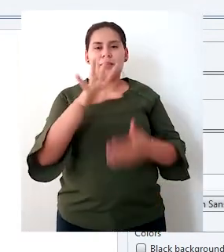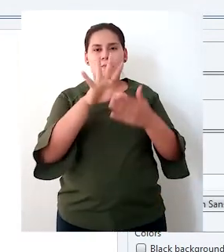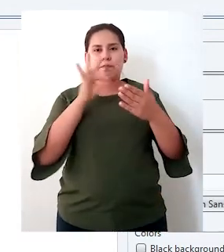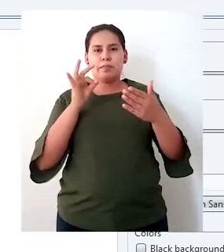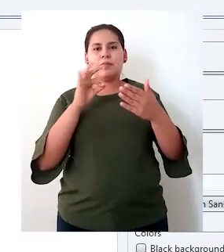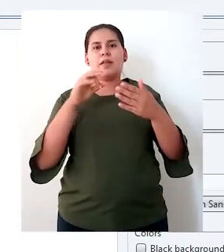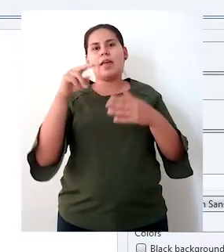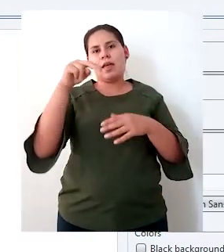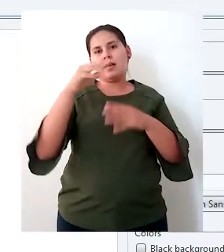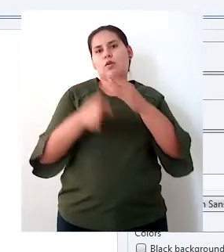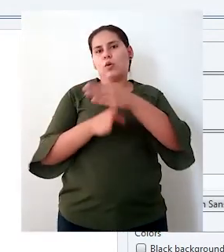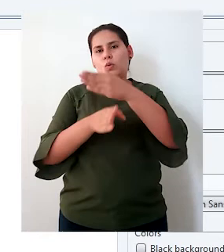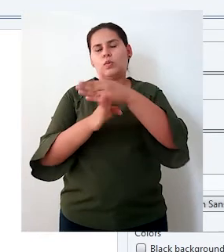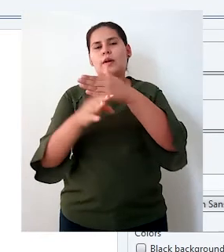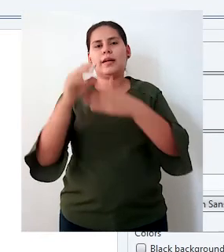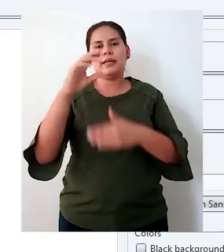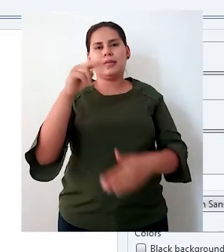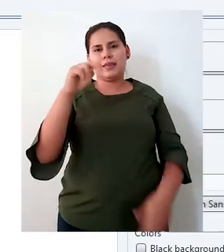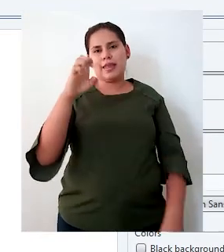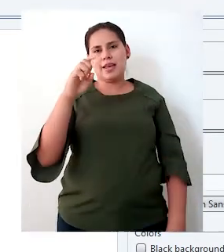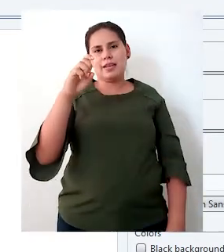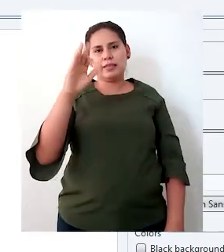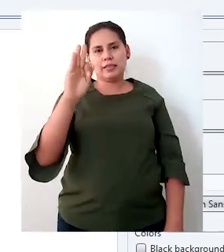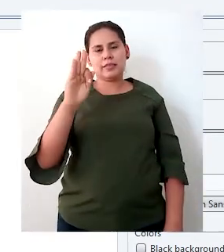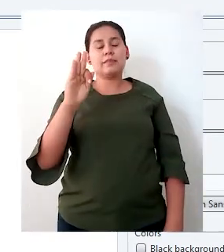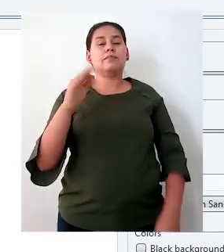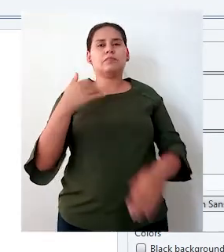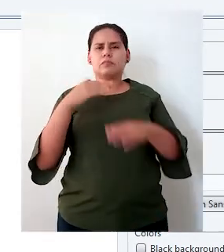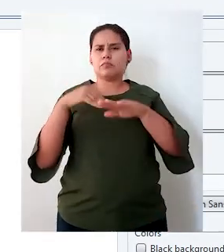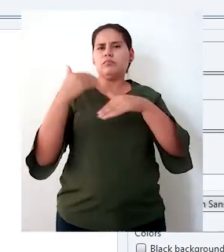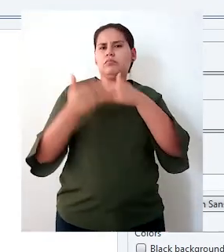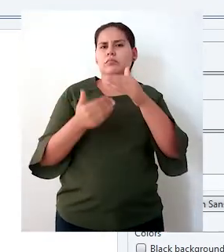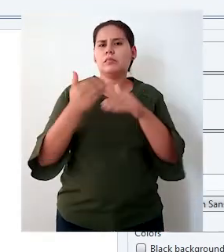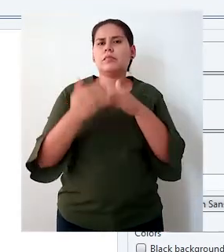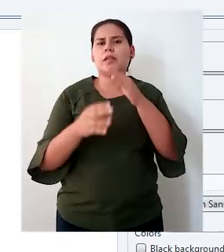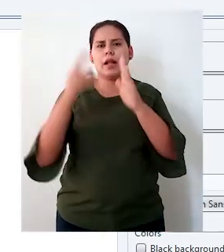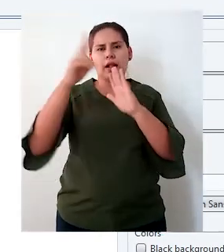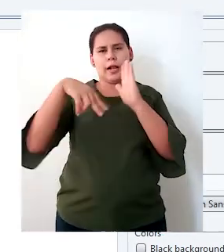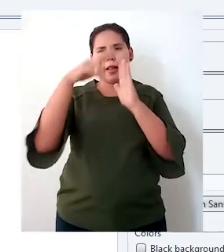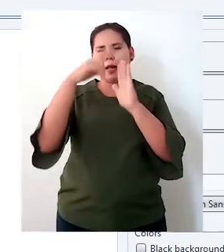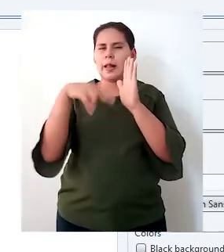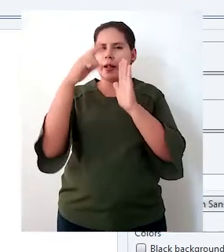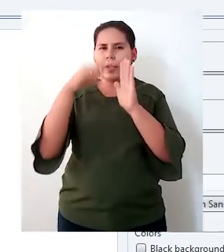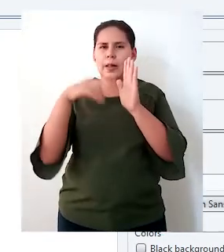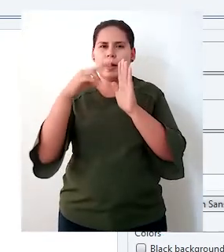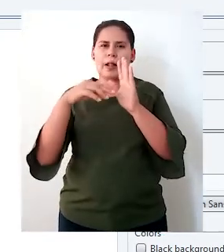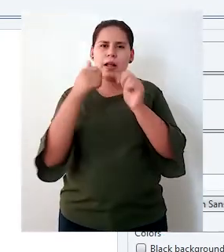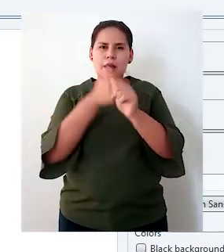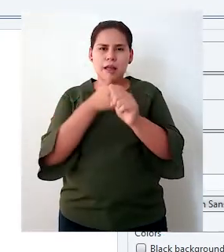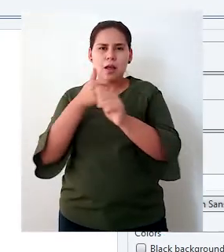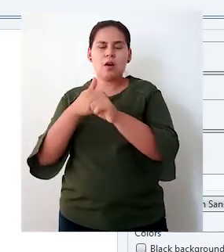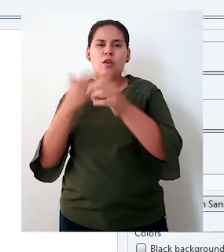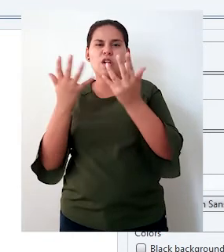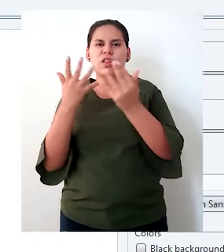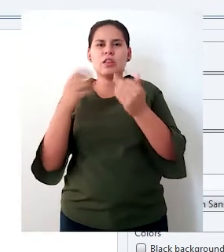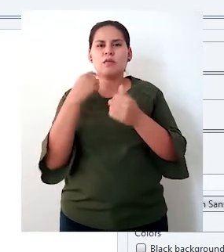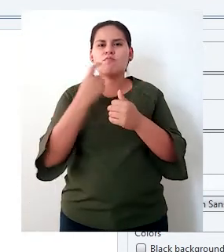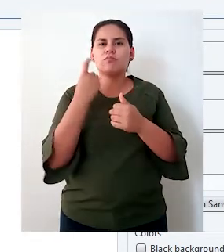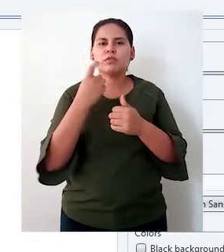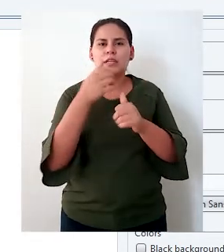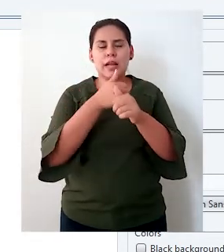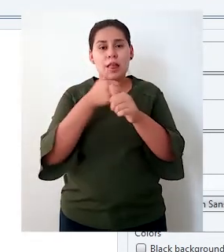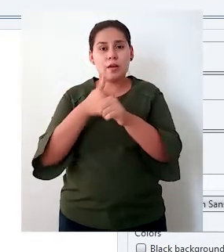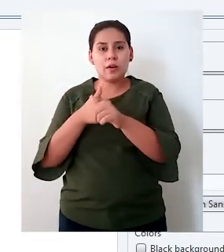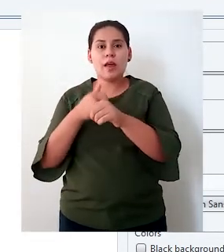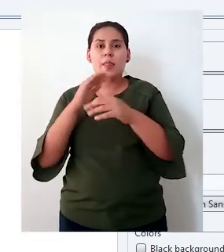en el botón de Next o Siguiente. Él empieza a leer el archivo, a leer ese archivo de Scopus que descargamos hace un momento,